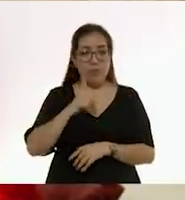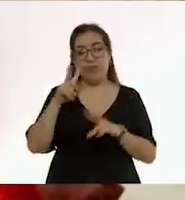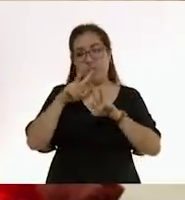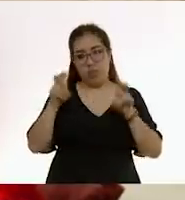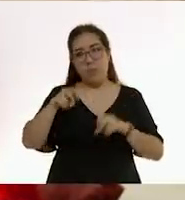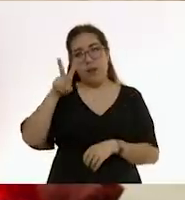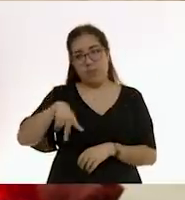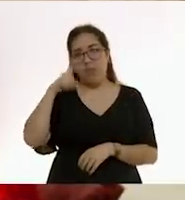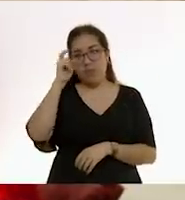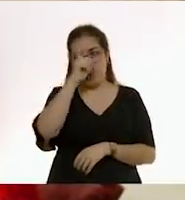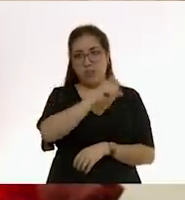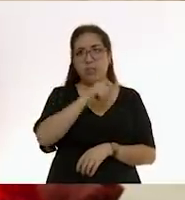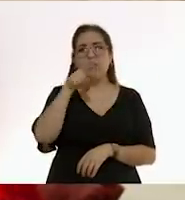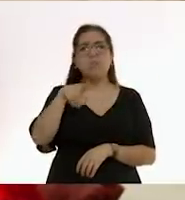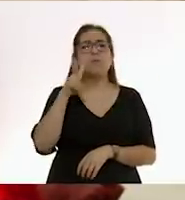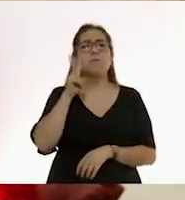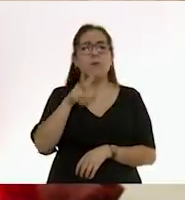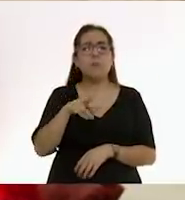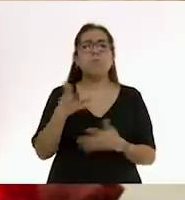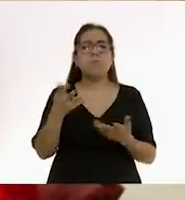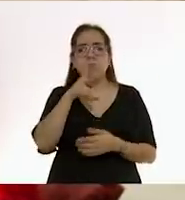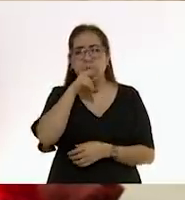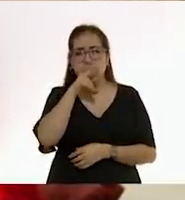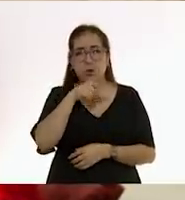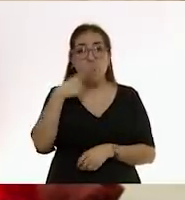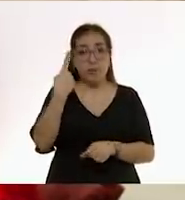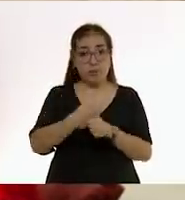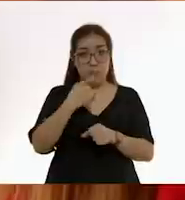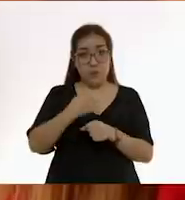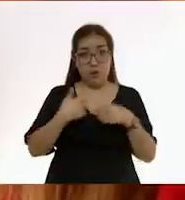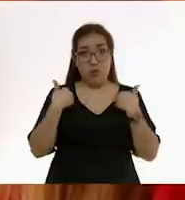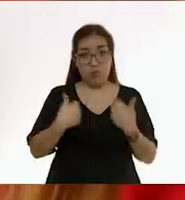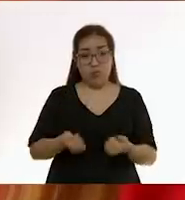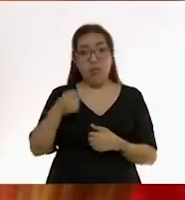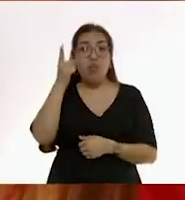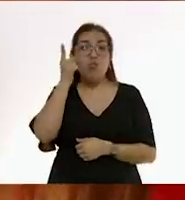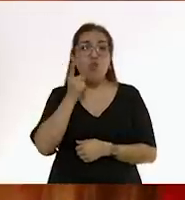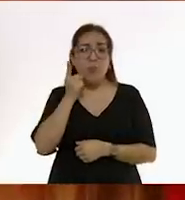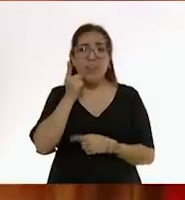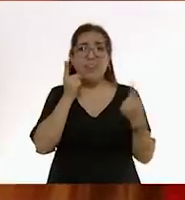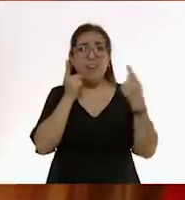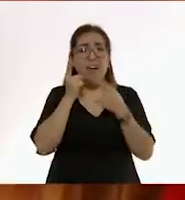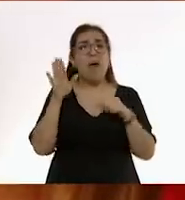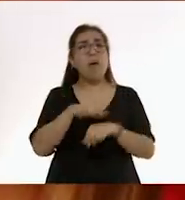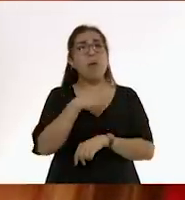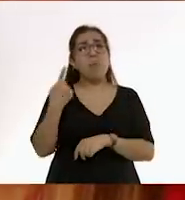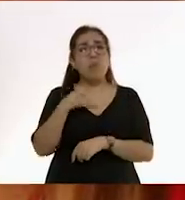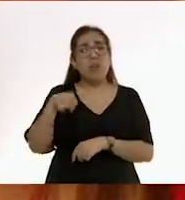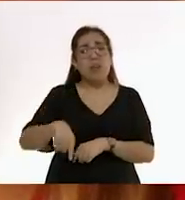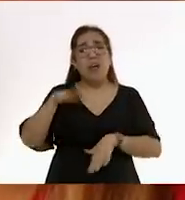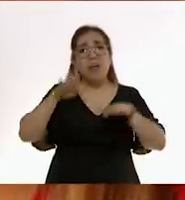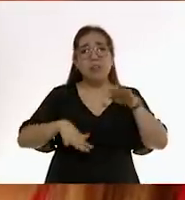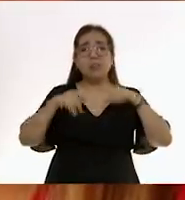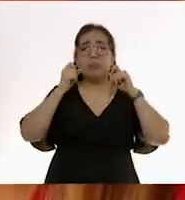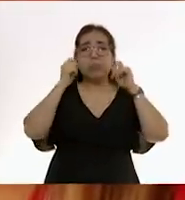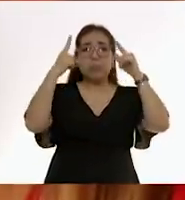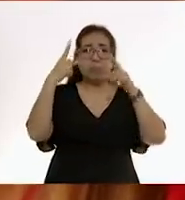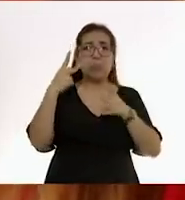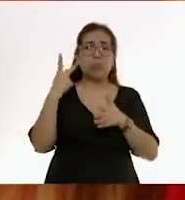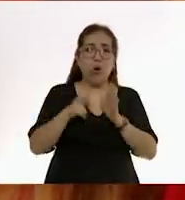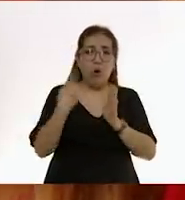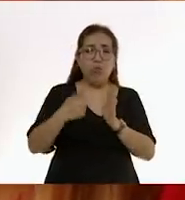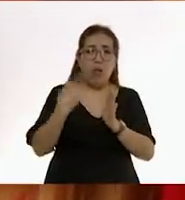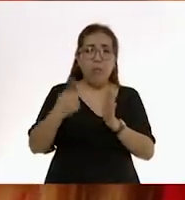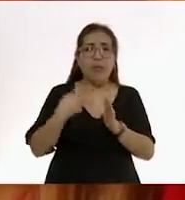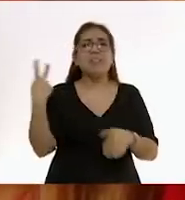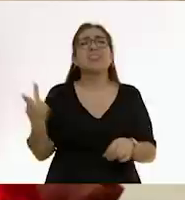a tratar de ver cómo te puedes ocupar. Pero lo primero es entender un poquito más del sueño. ¿Por qué estas noches en vela? ¿Por qué estos despertares constantes?